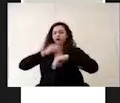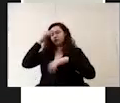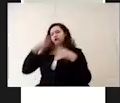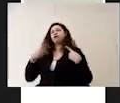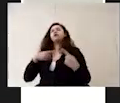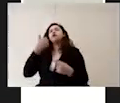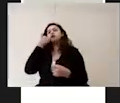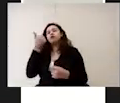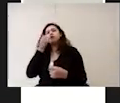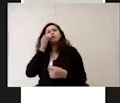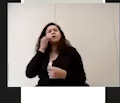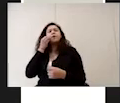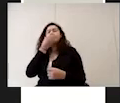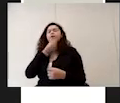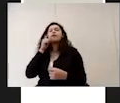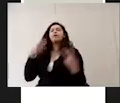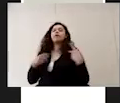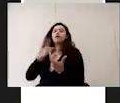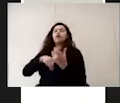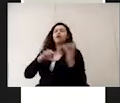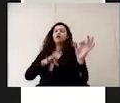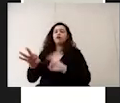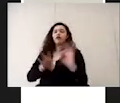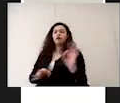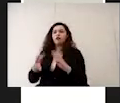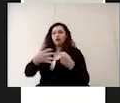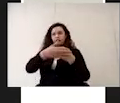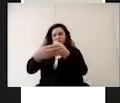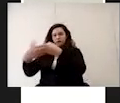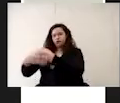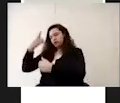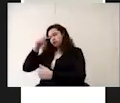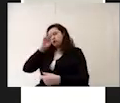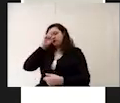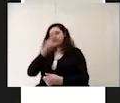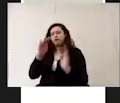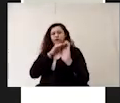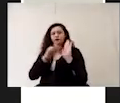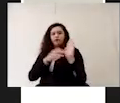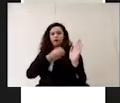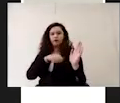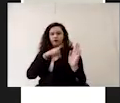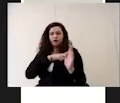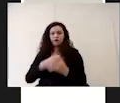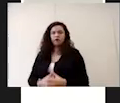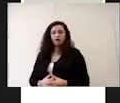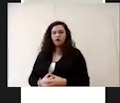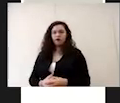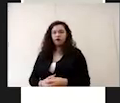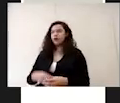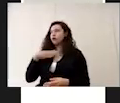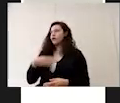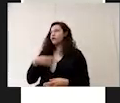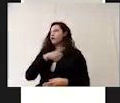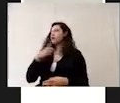alumnas y los alumnos y al personal trabajador a respetar las medidas sanitarias los baños deben estar